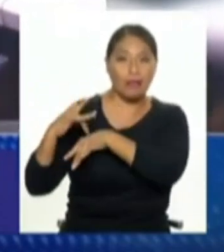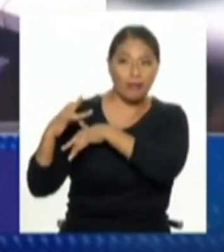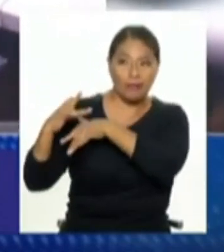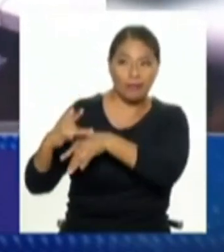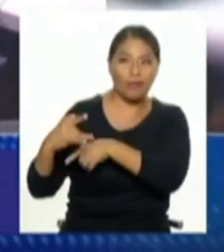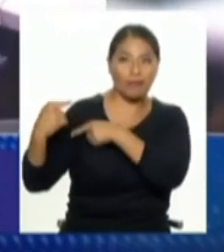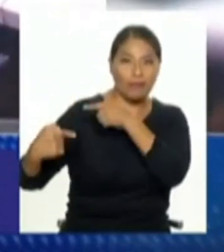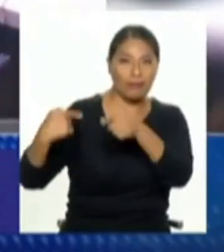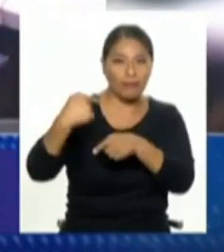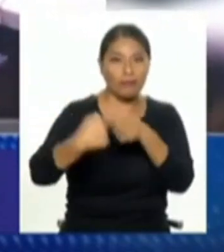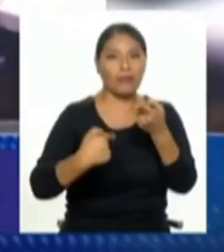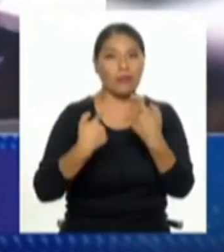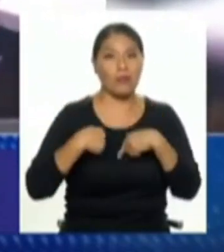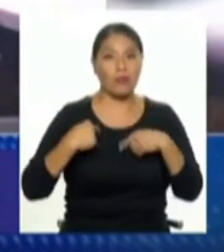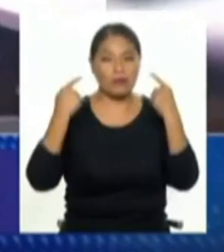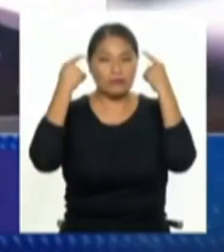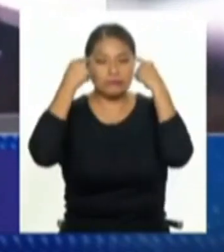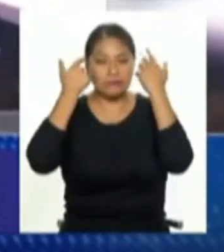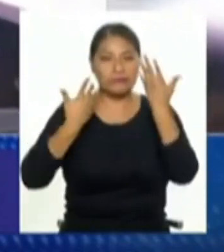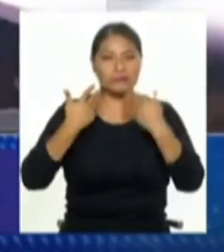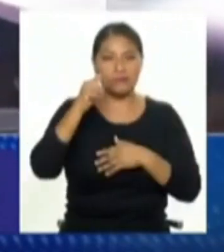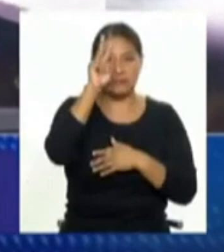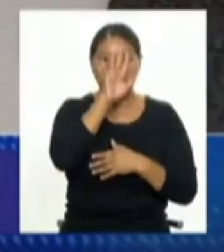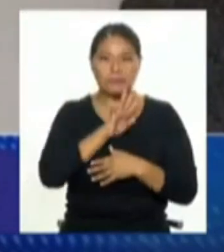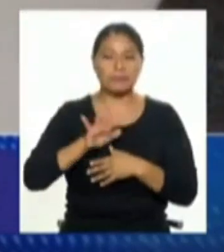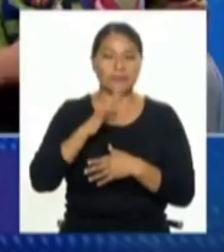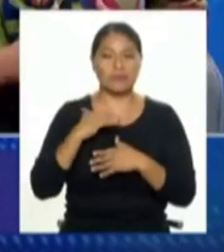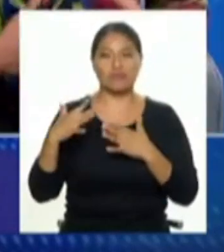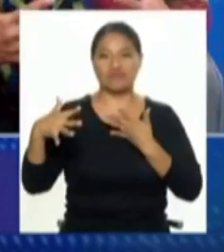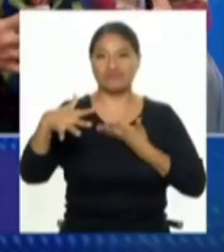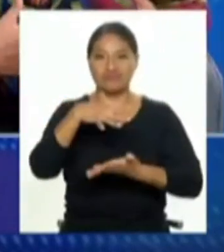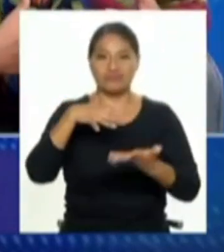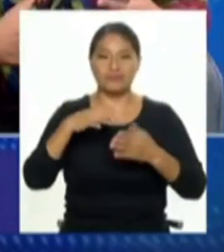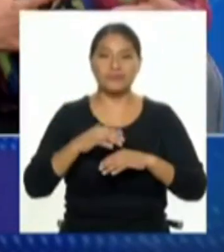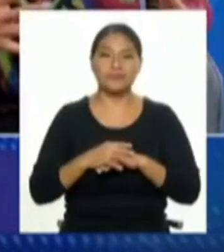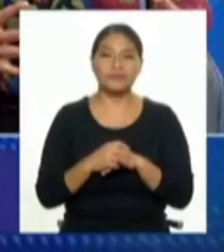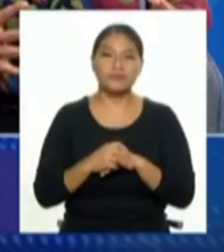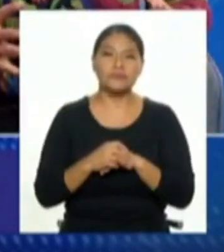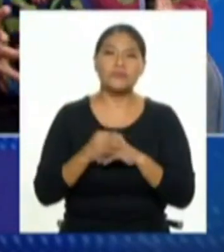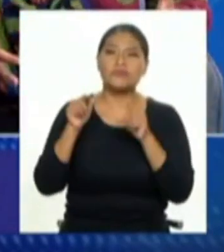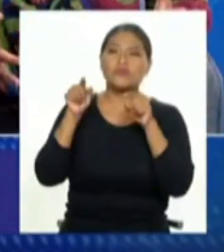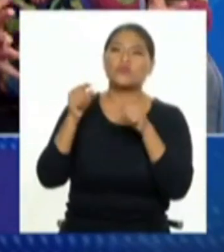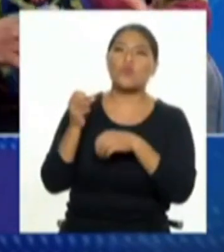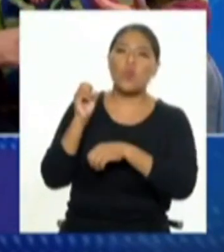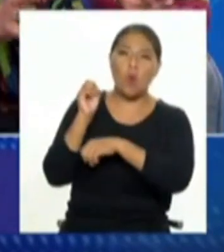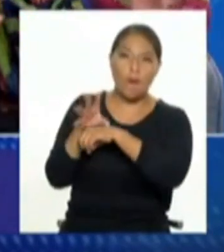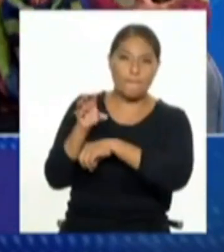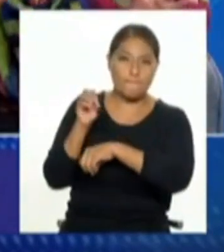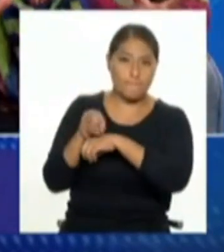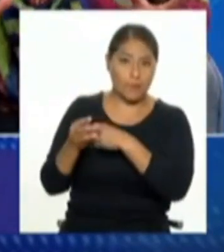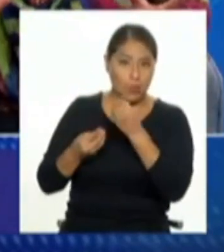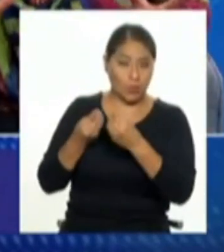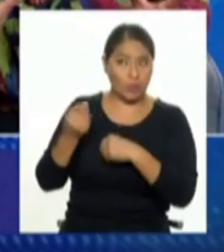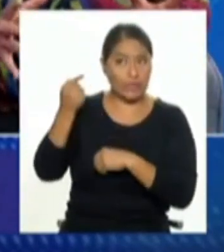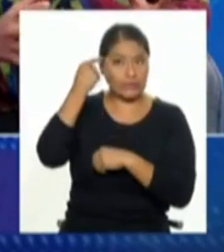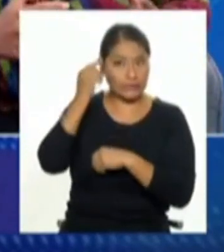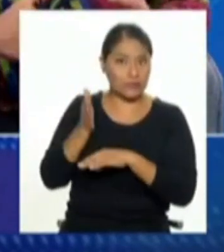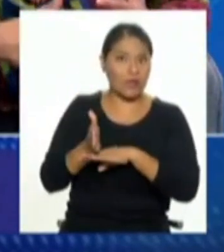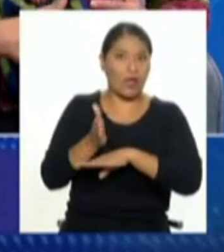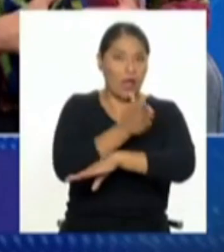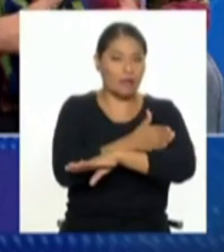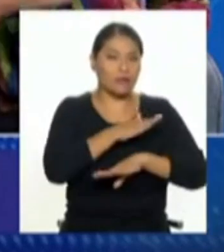aún más la salud mental de nuestro país. Tú dirías, Vanessa, entonces que una recomendación de profilaxis es pensar bien